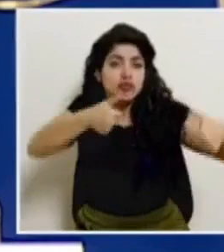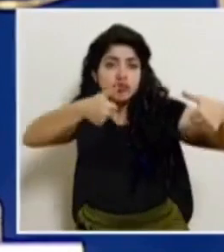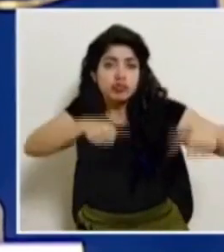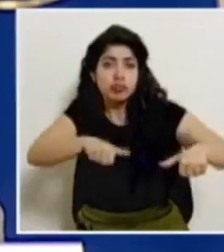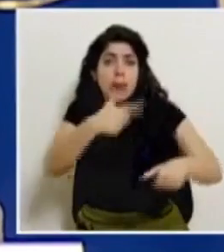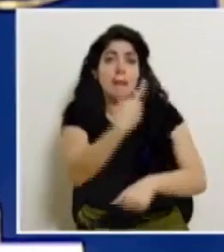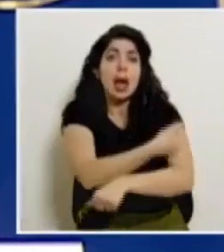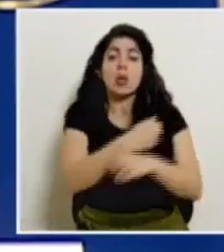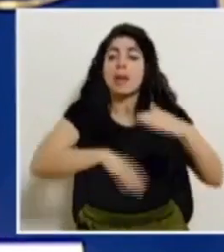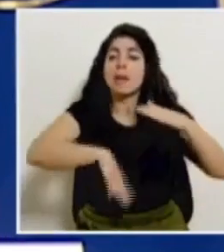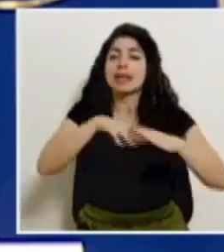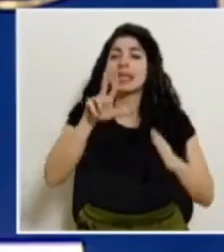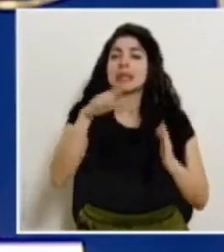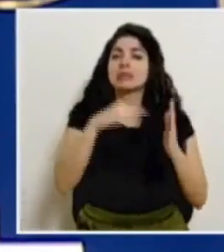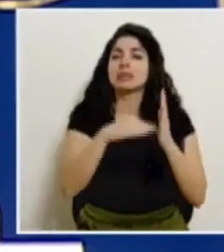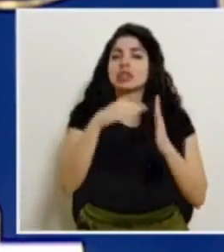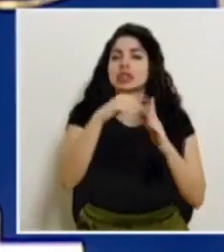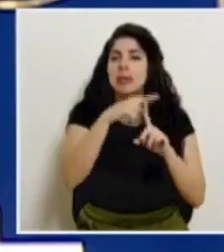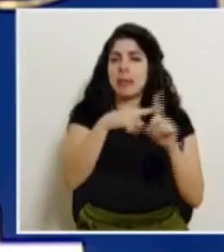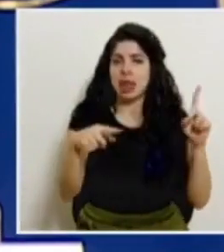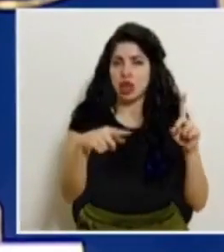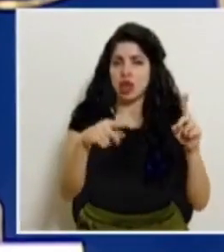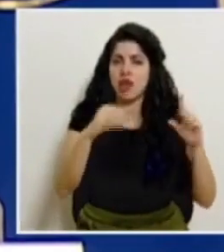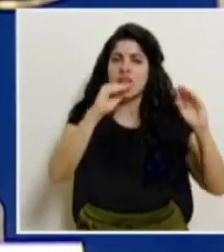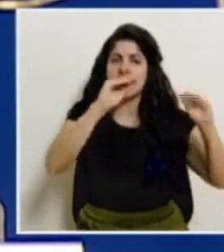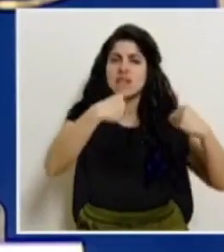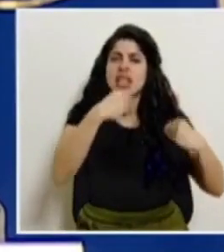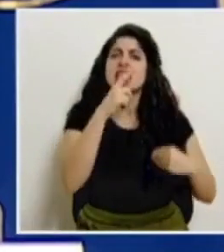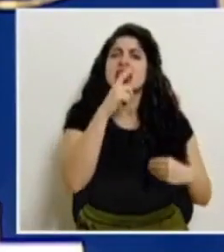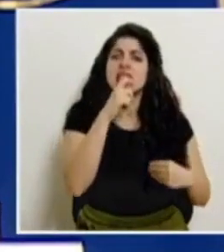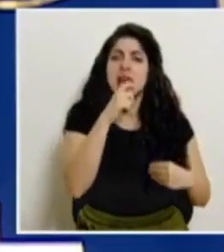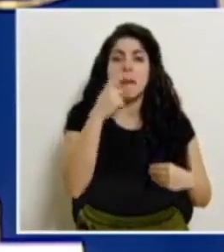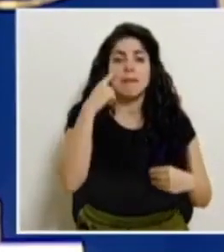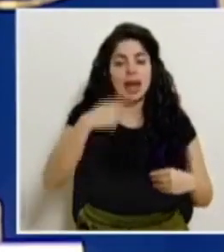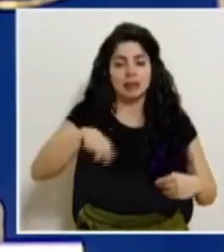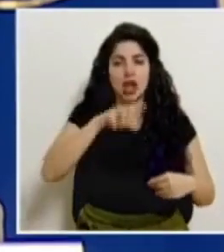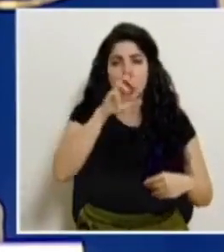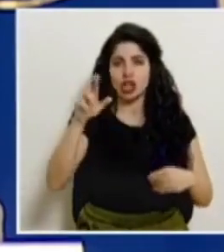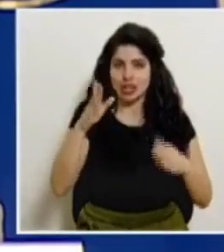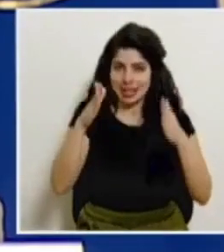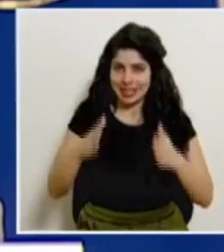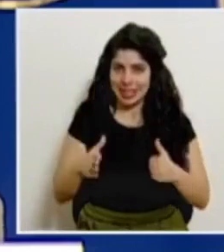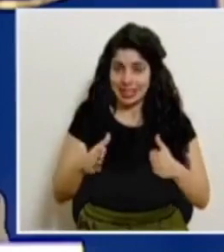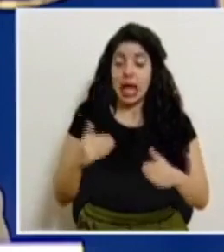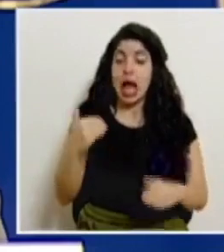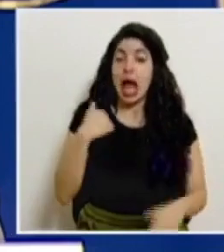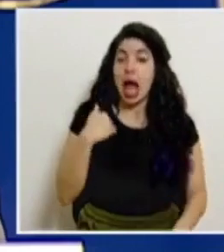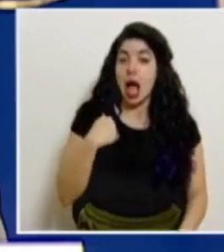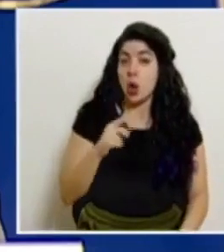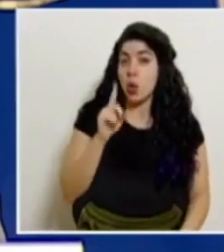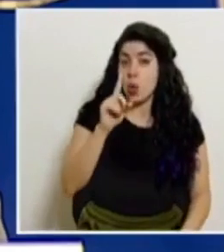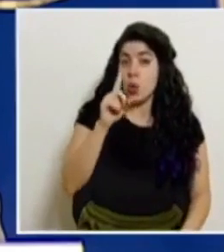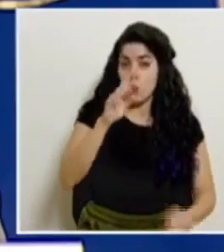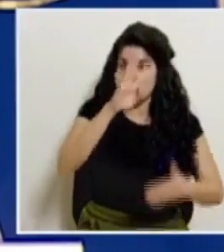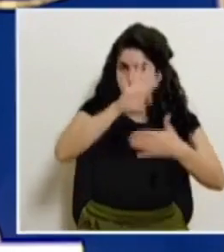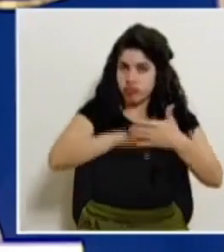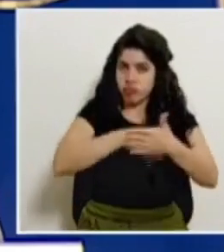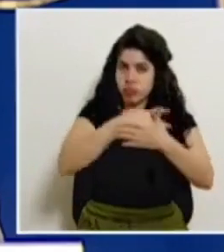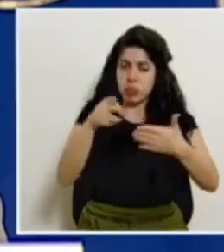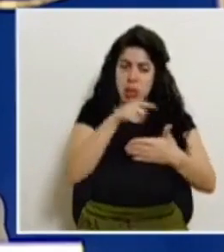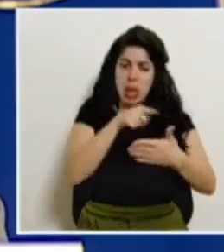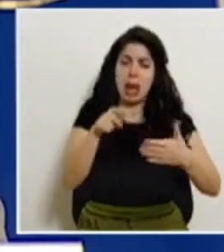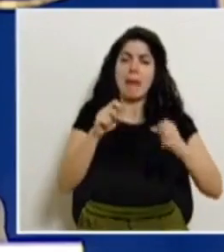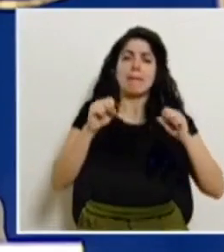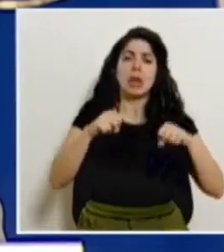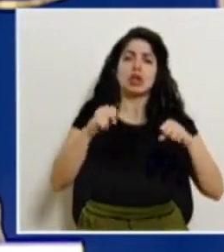vacunas para tres millones y medio aproximadamente de costarricenses. Tenemos un cronograma tentativo